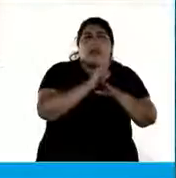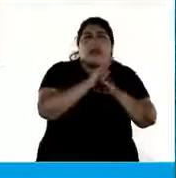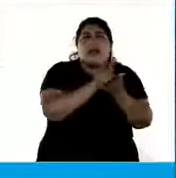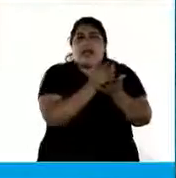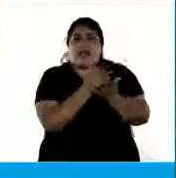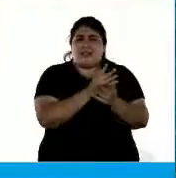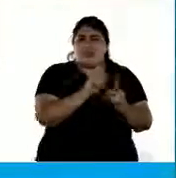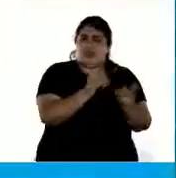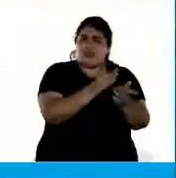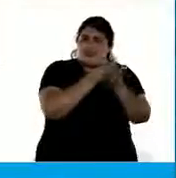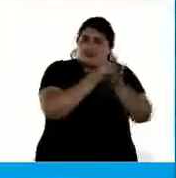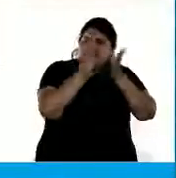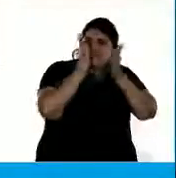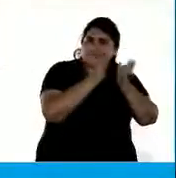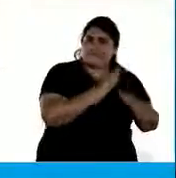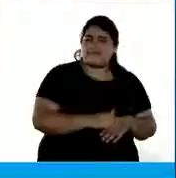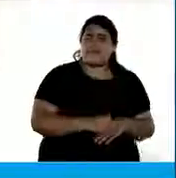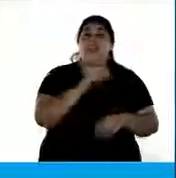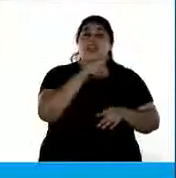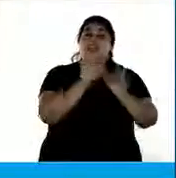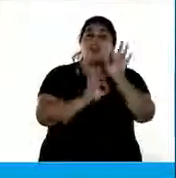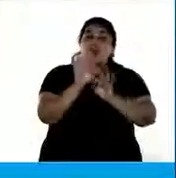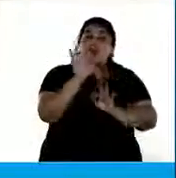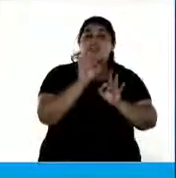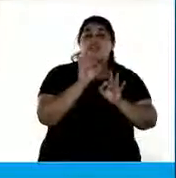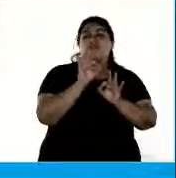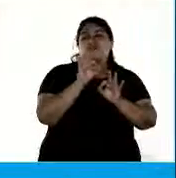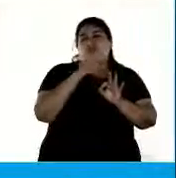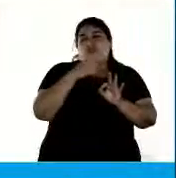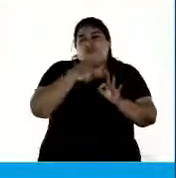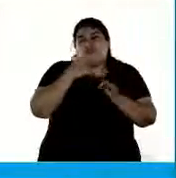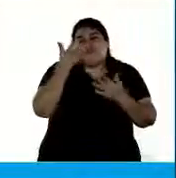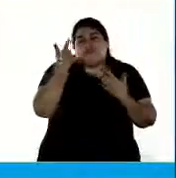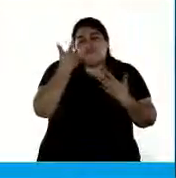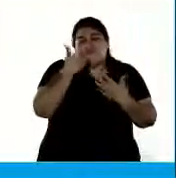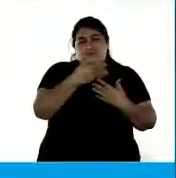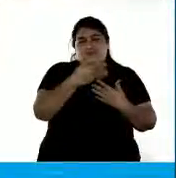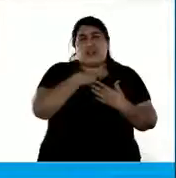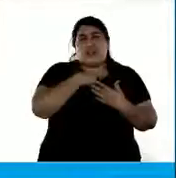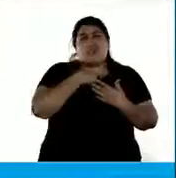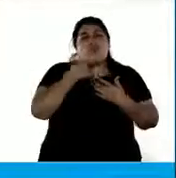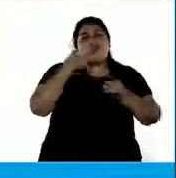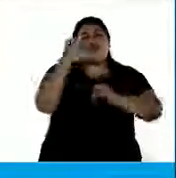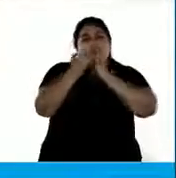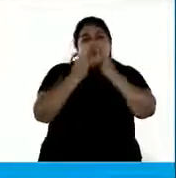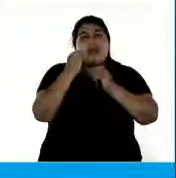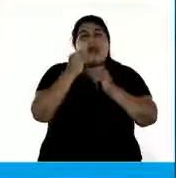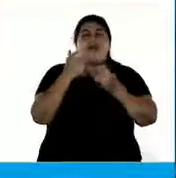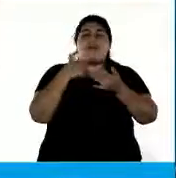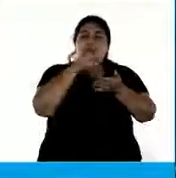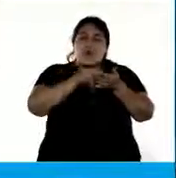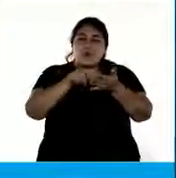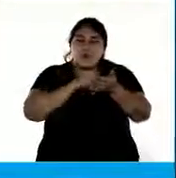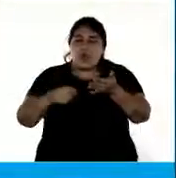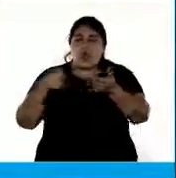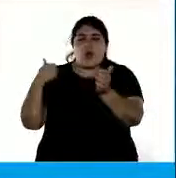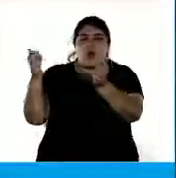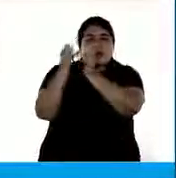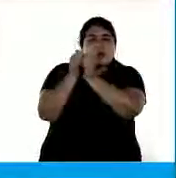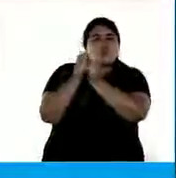Es un proyecto que tengo el honor de compartir autoría con la compañera